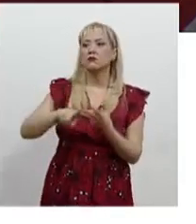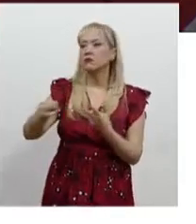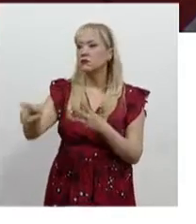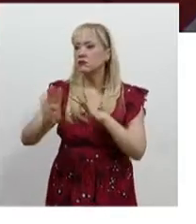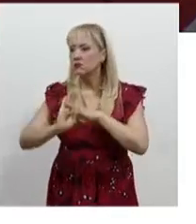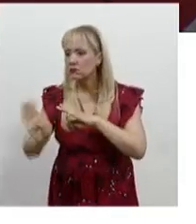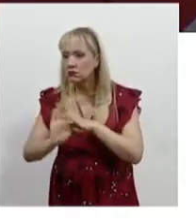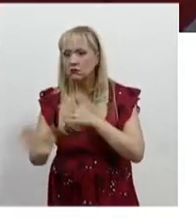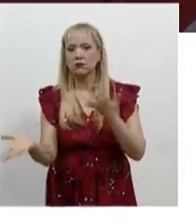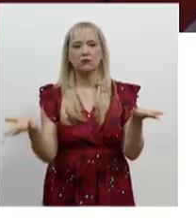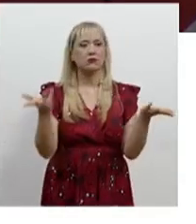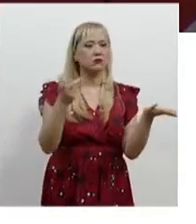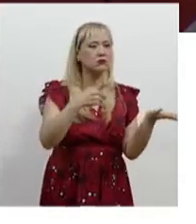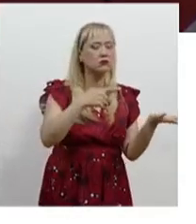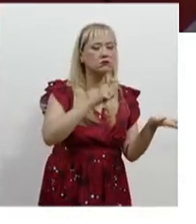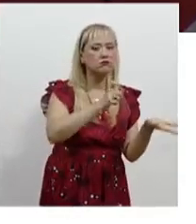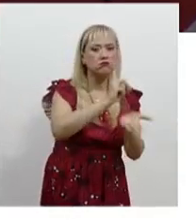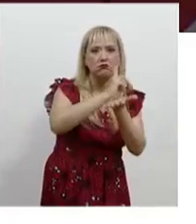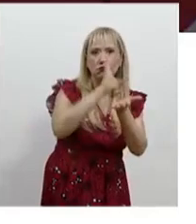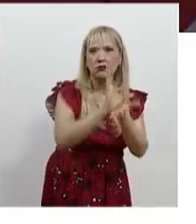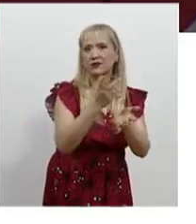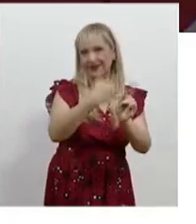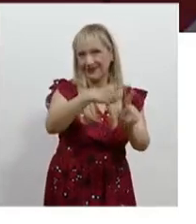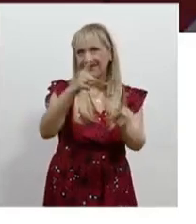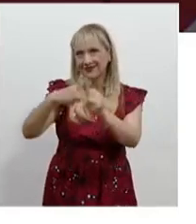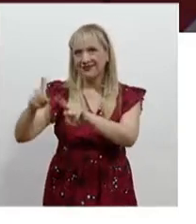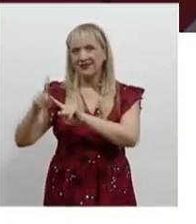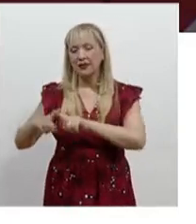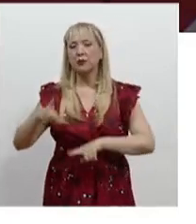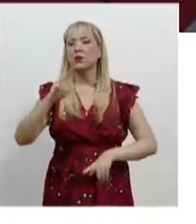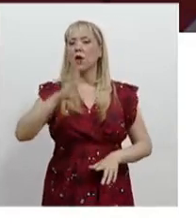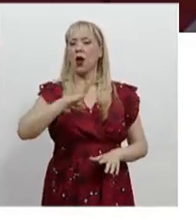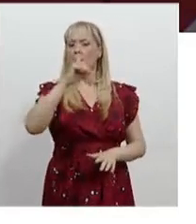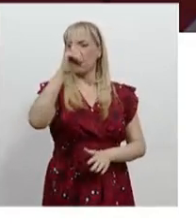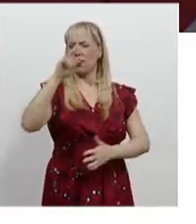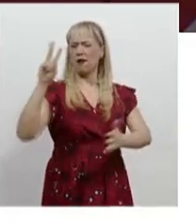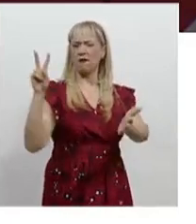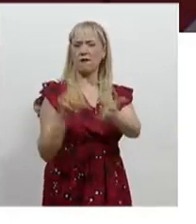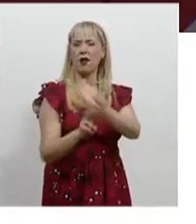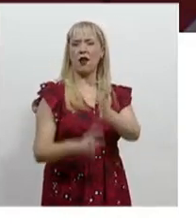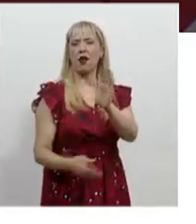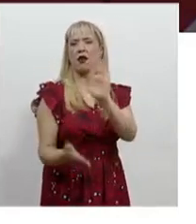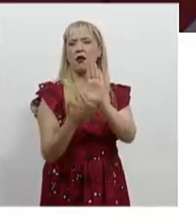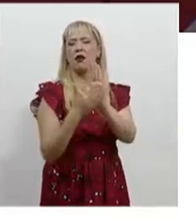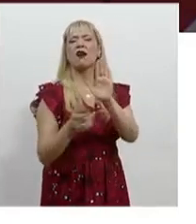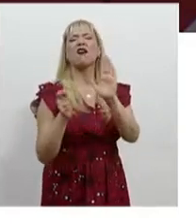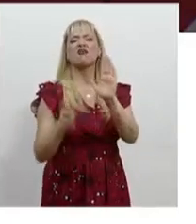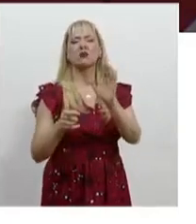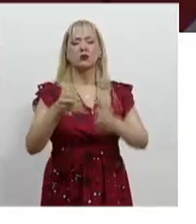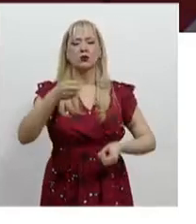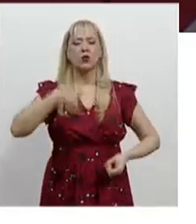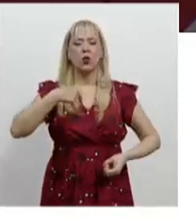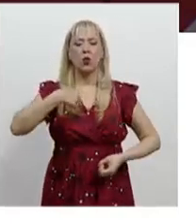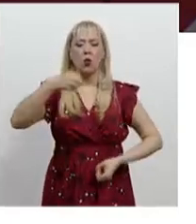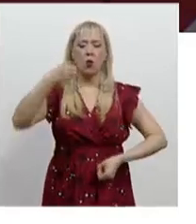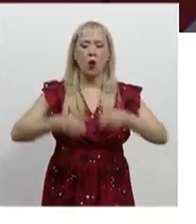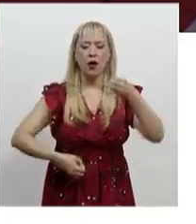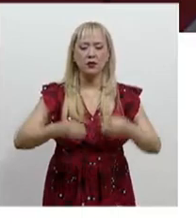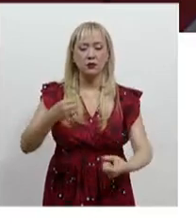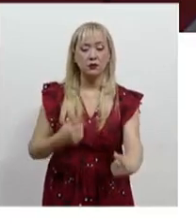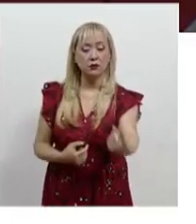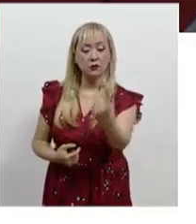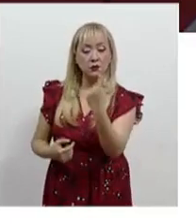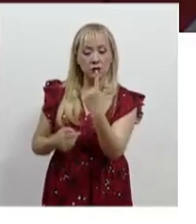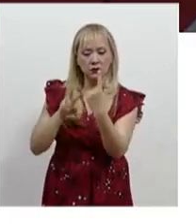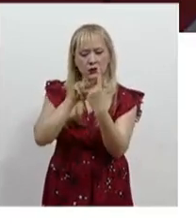herramienta muy valiosa que es juzgar con perspectiva de género. Y quiero destacar